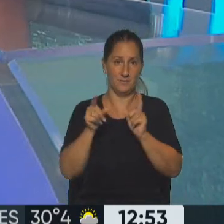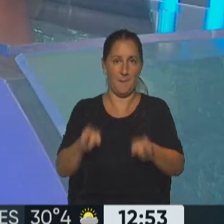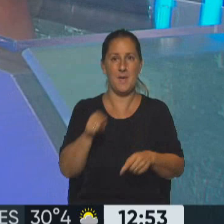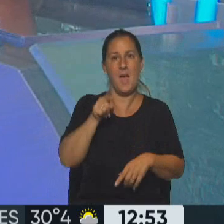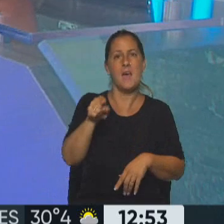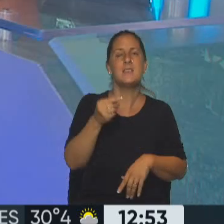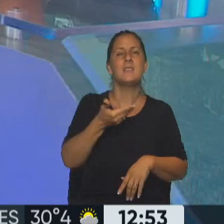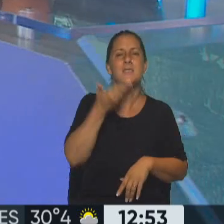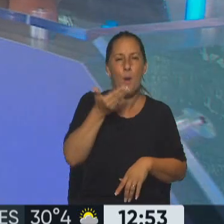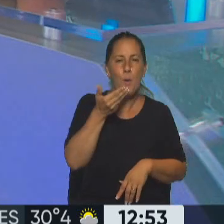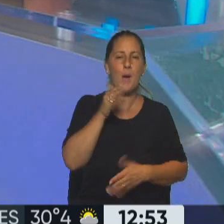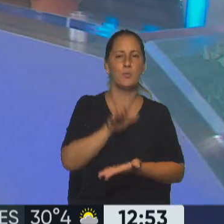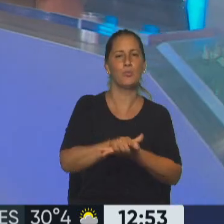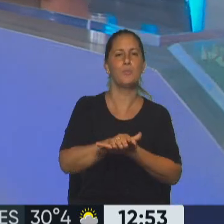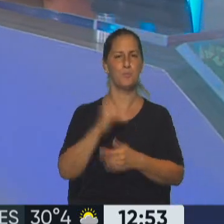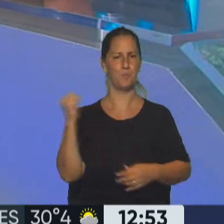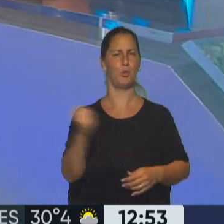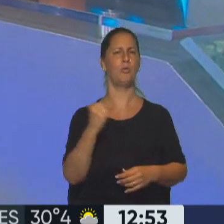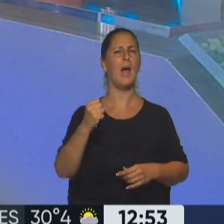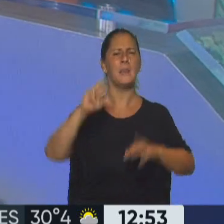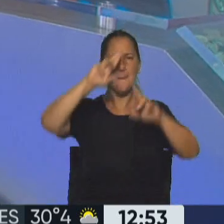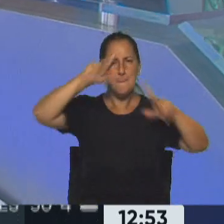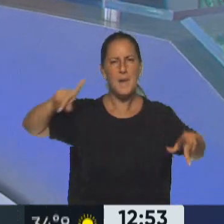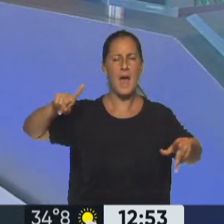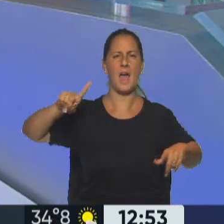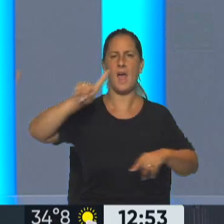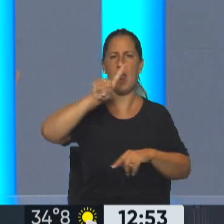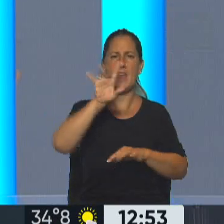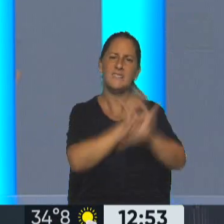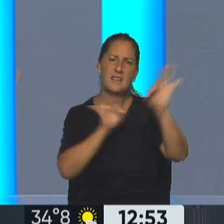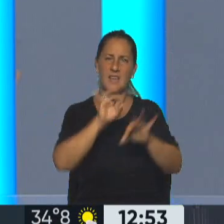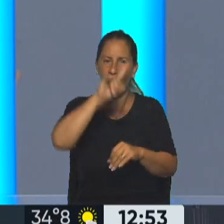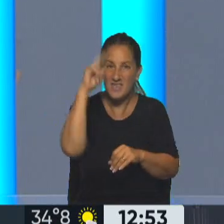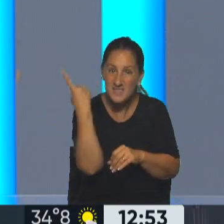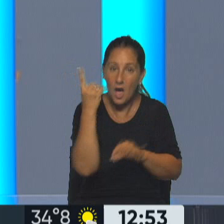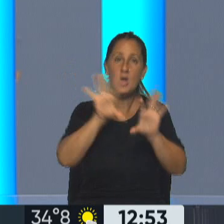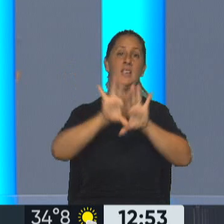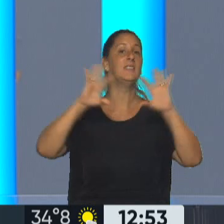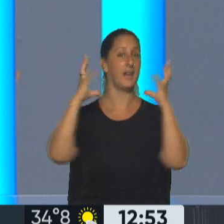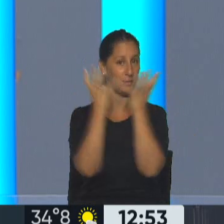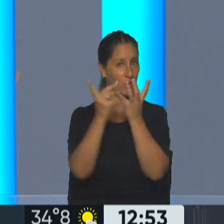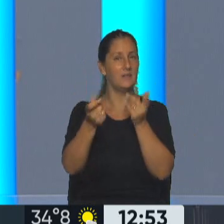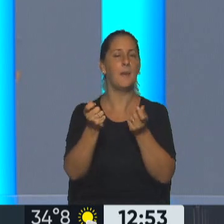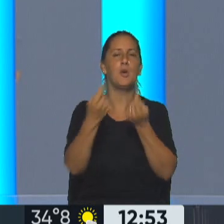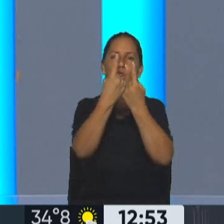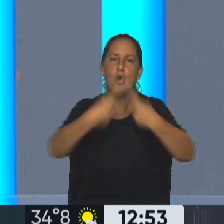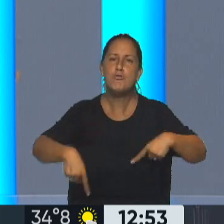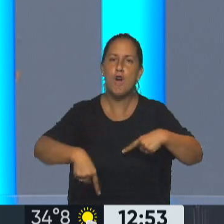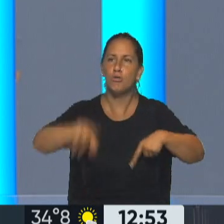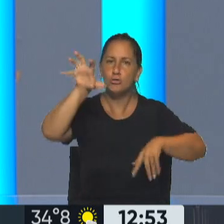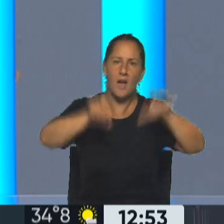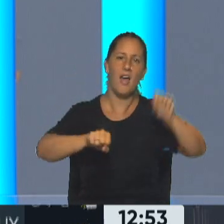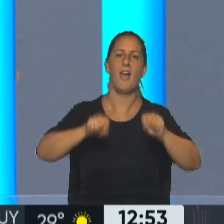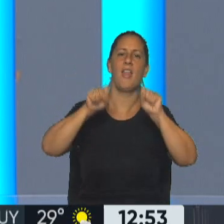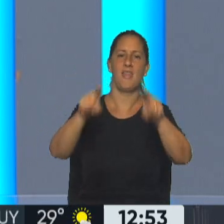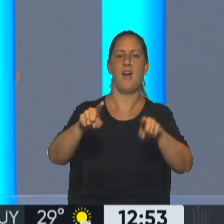hablaba de la importancia de generar políticas públicas a nivel internacional con el aporte, con los insumos que da la